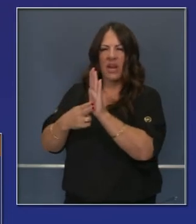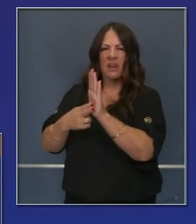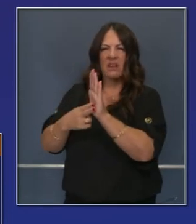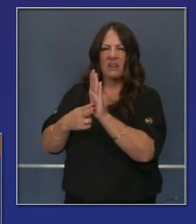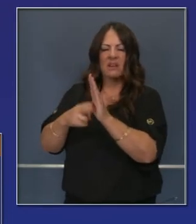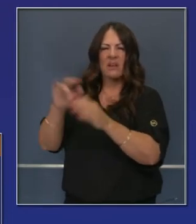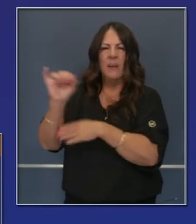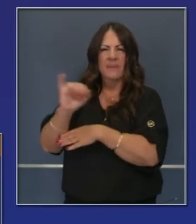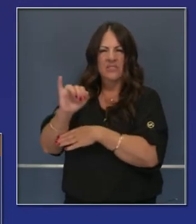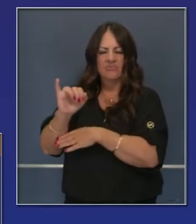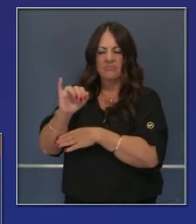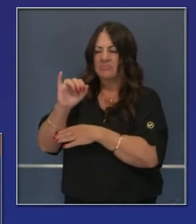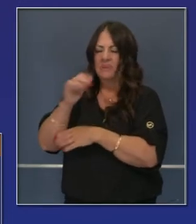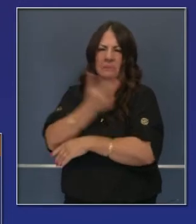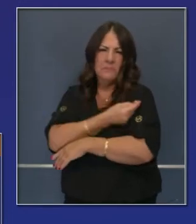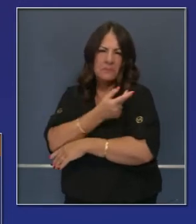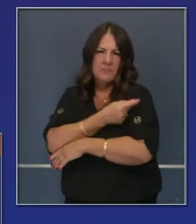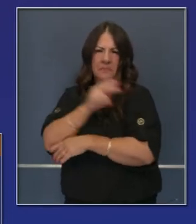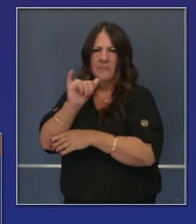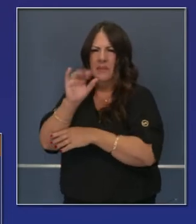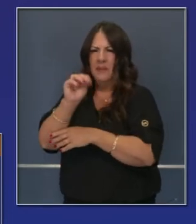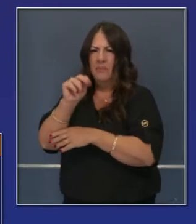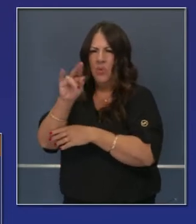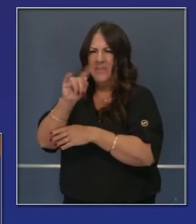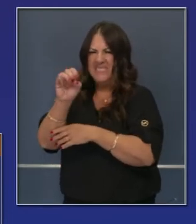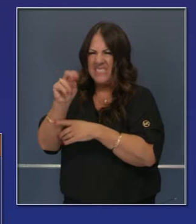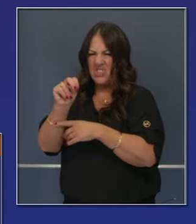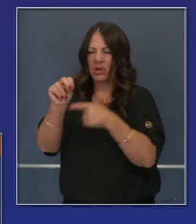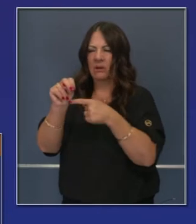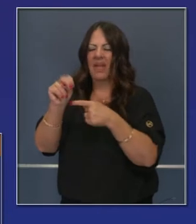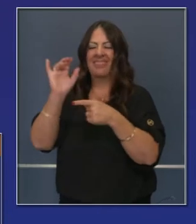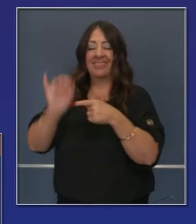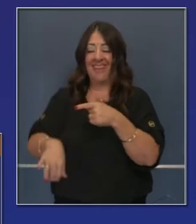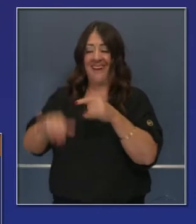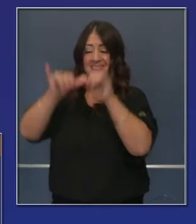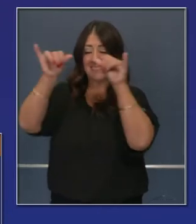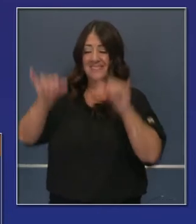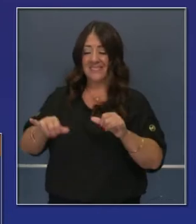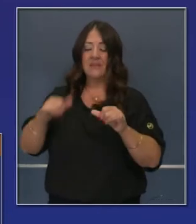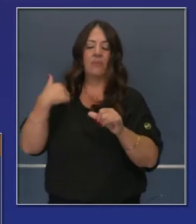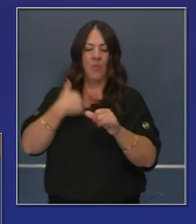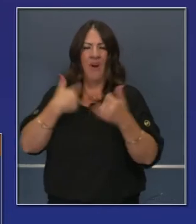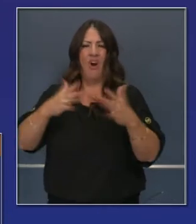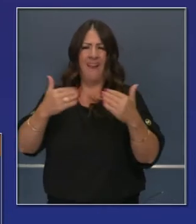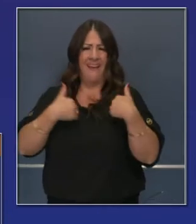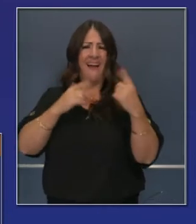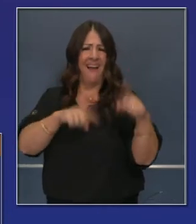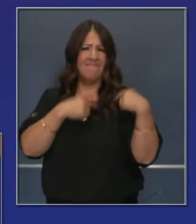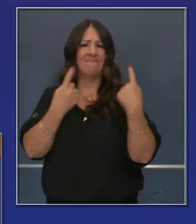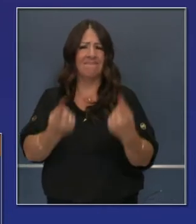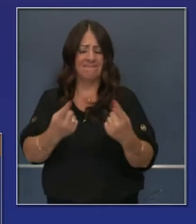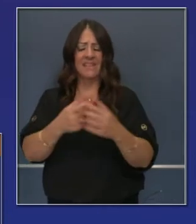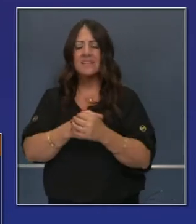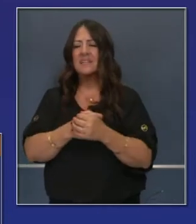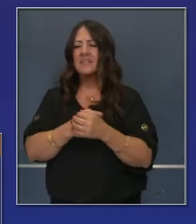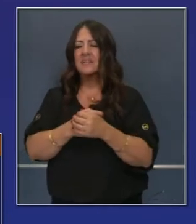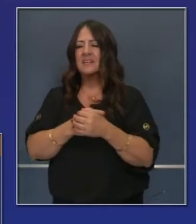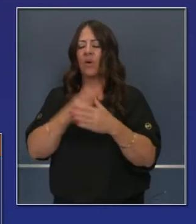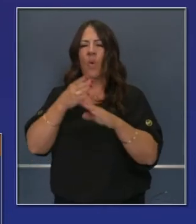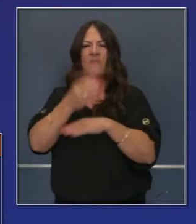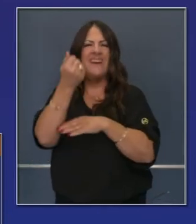Registro de Inmunización de California. Les recuerdo que las inmunizaciones que ya se hacen son sustanciales en este estado, son significativas.